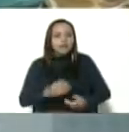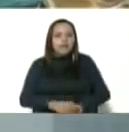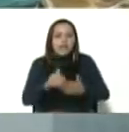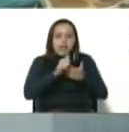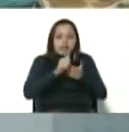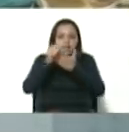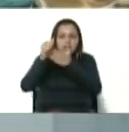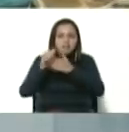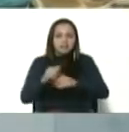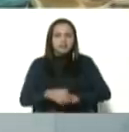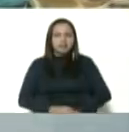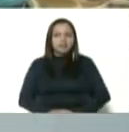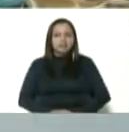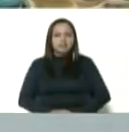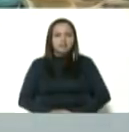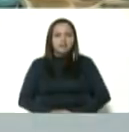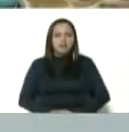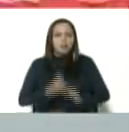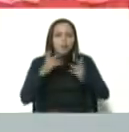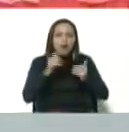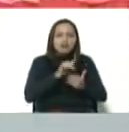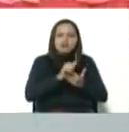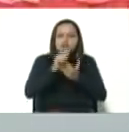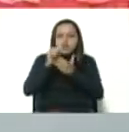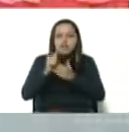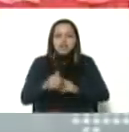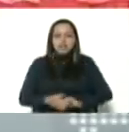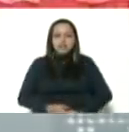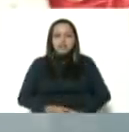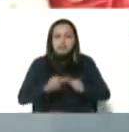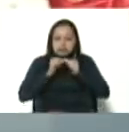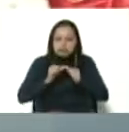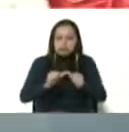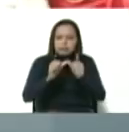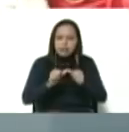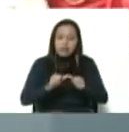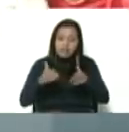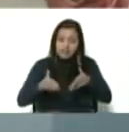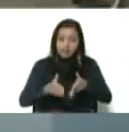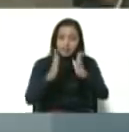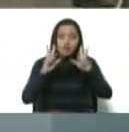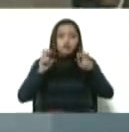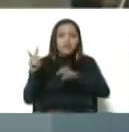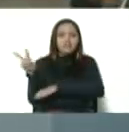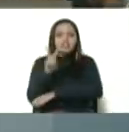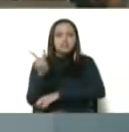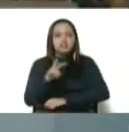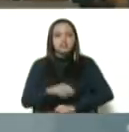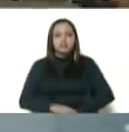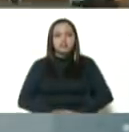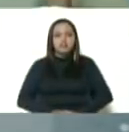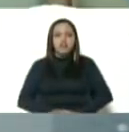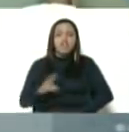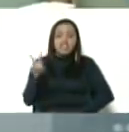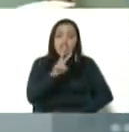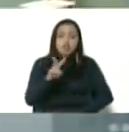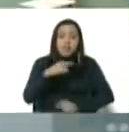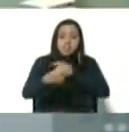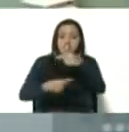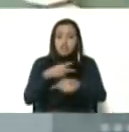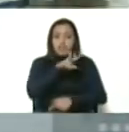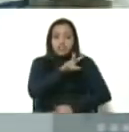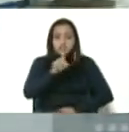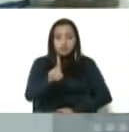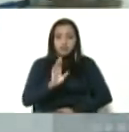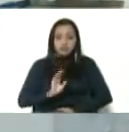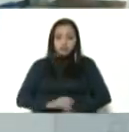lideresas, cuántos líderes. Y debemos perseverar, porque este es el camino de la nueva Venezuela, la Venezuela del siglo XXI.